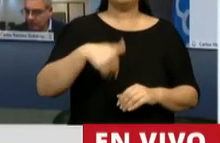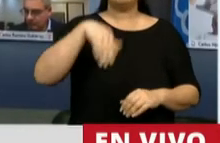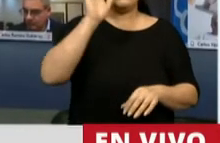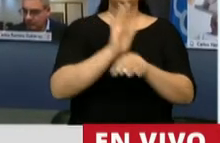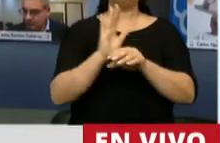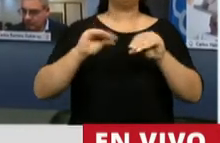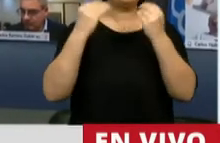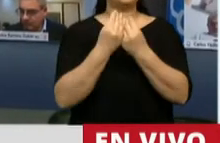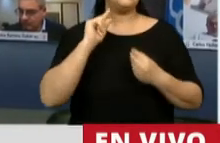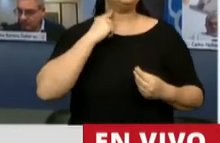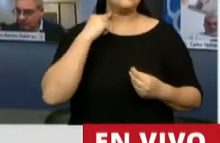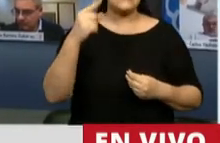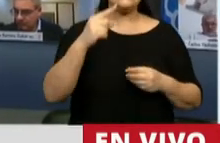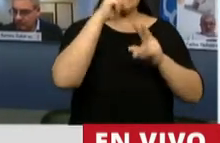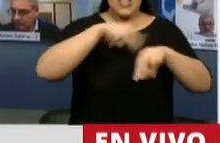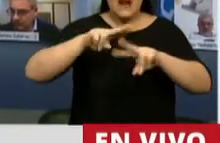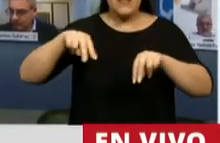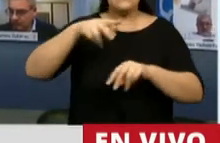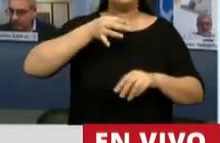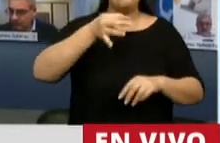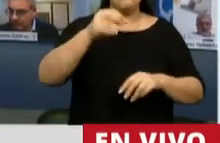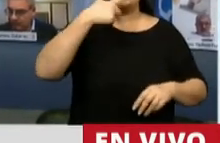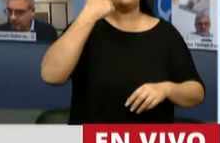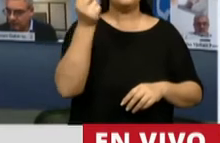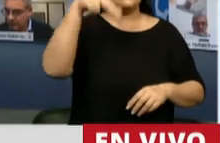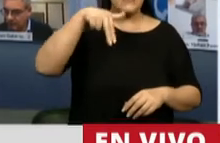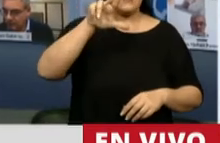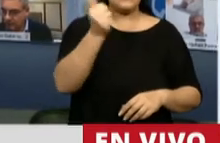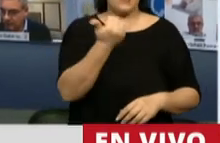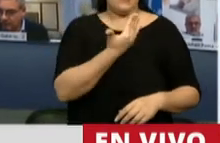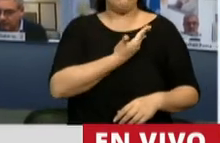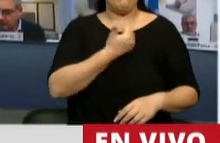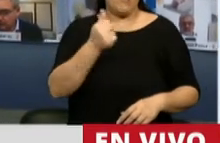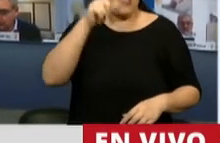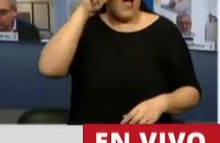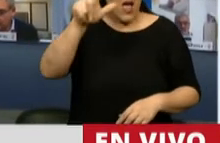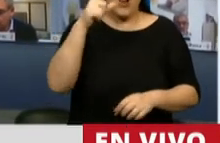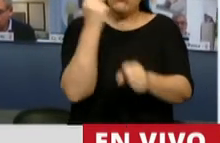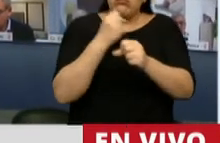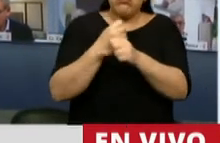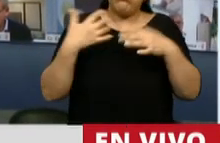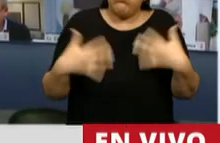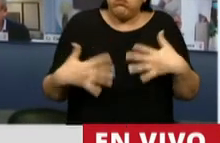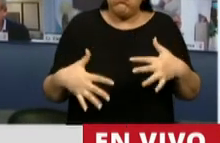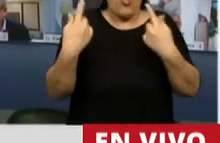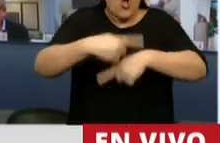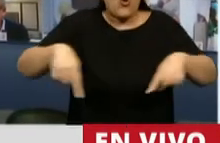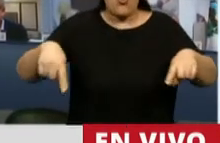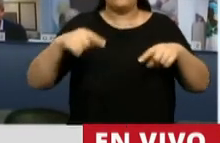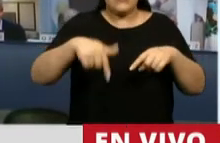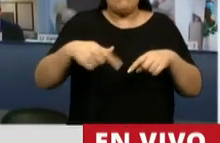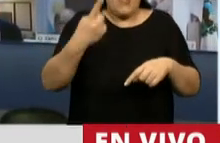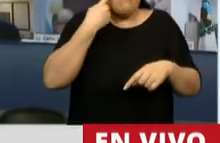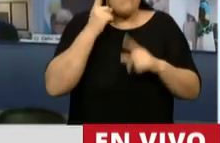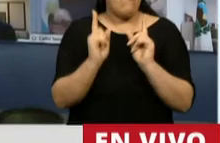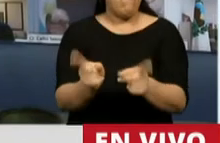jardines de San Rafael con los que hemos venido trabajando, que están poniendo el hombro a esta situación con todo lo que está a su alcance para sobrevivir en este